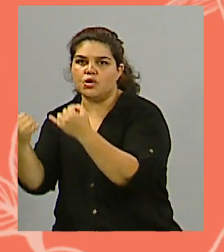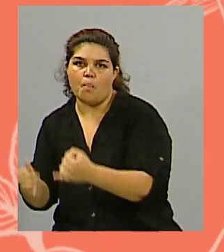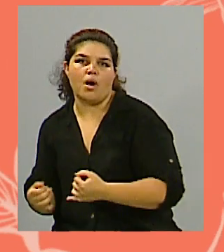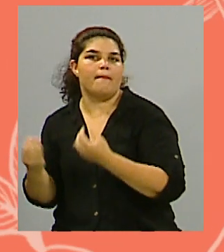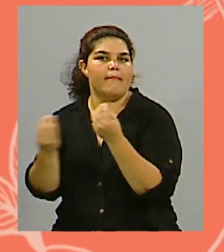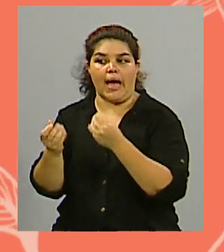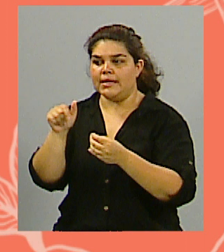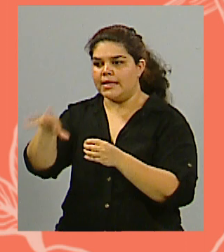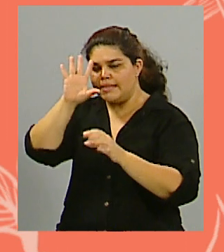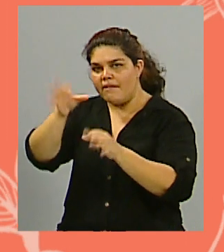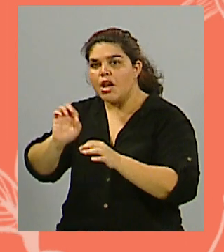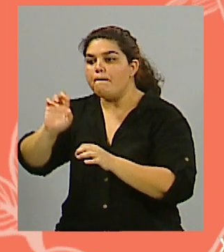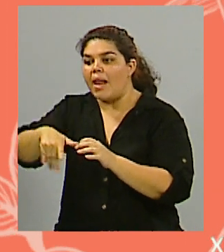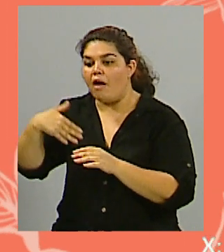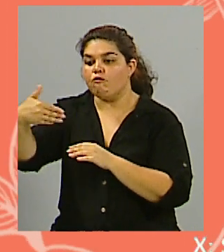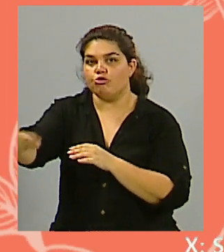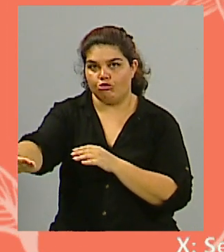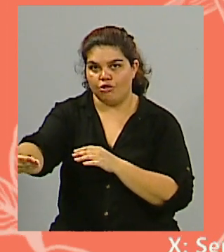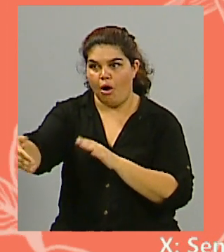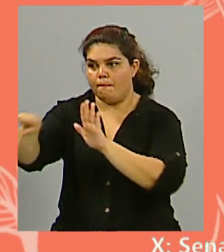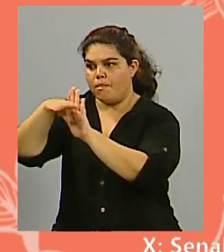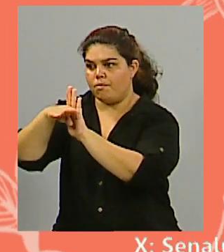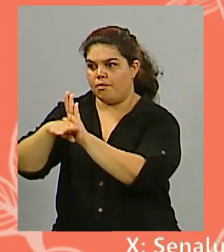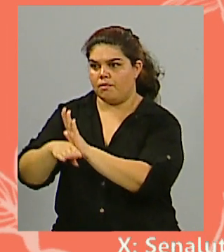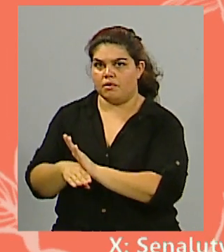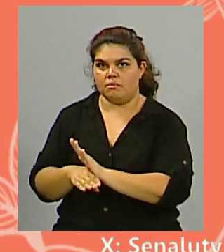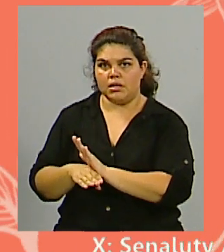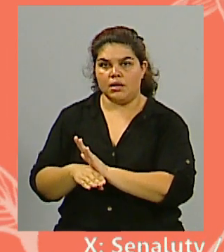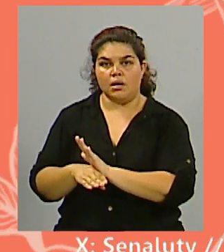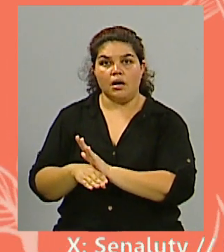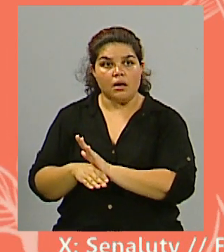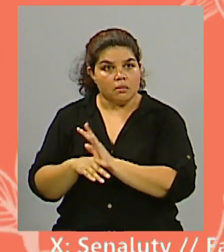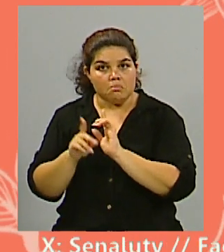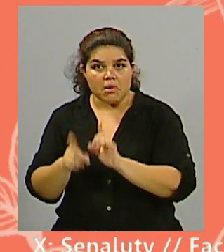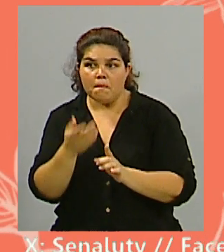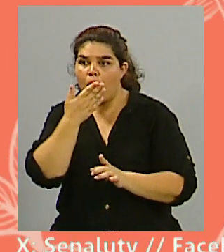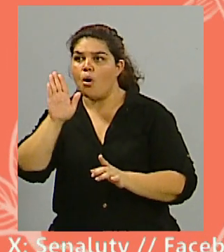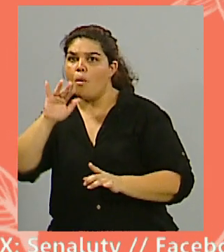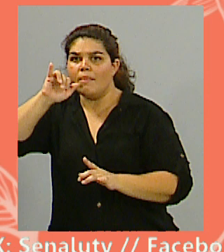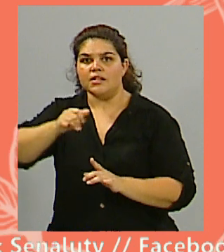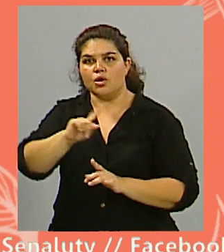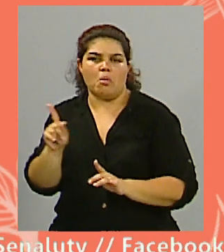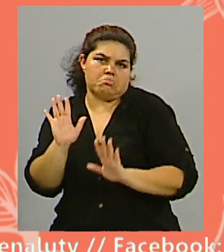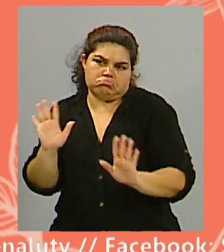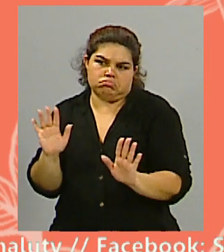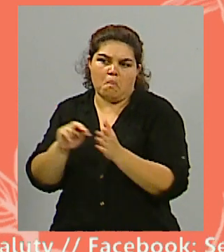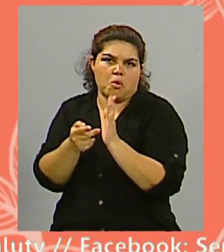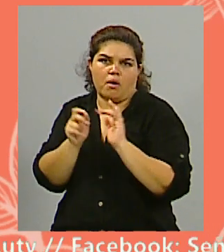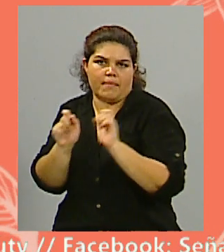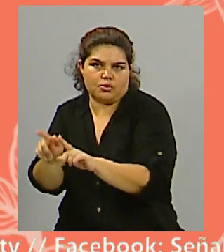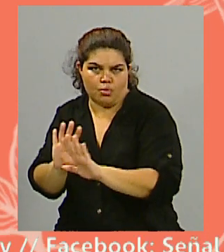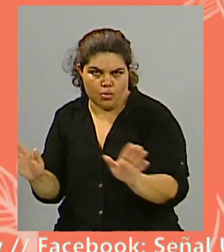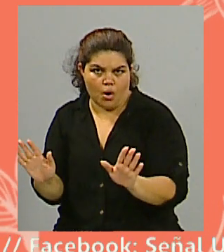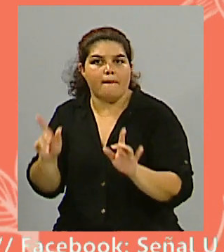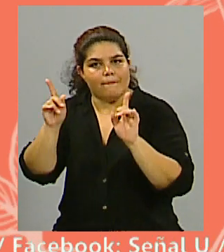voy a hacer lo otro, después cumplan o no cumplan, eso es un tema que uno no puede hacer mucho, pero sí sabés hacia dónde